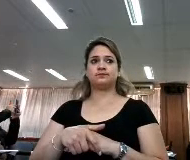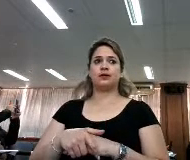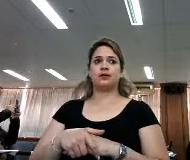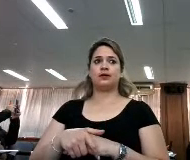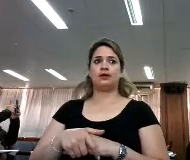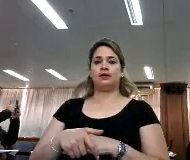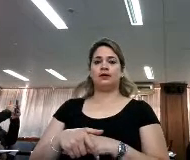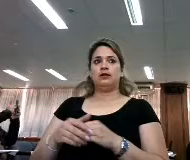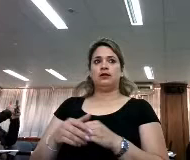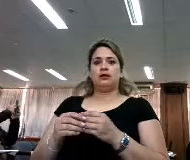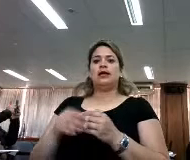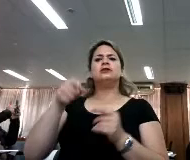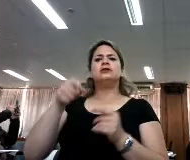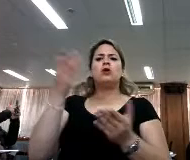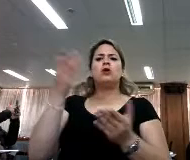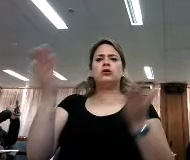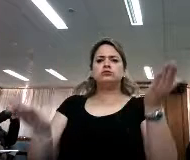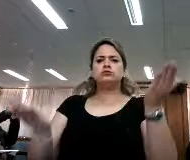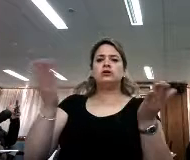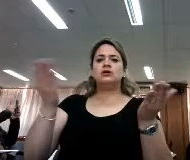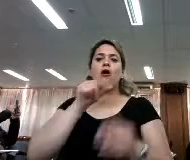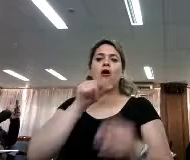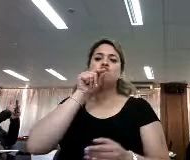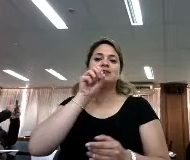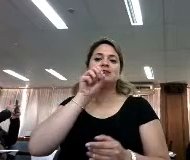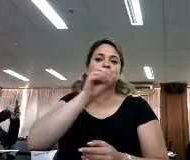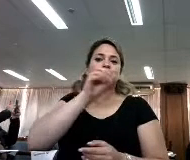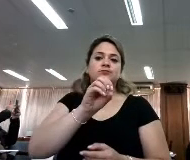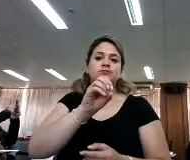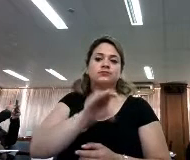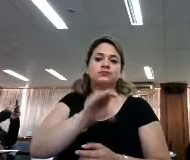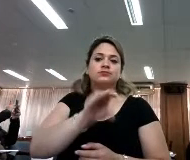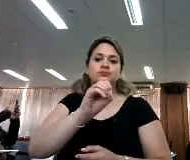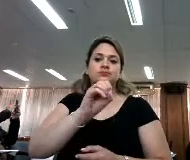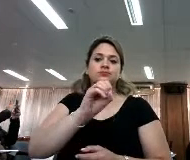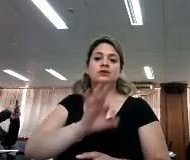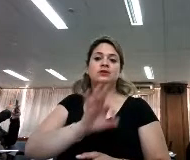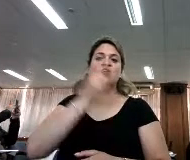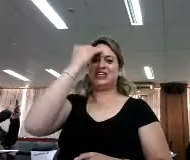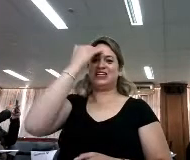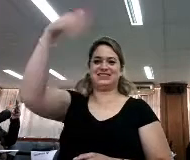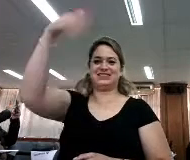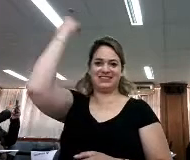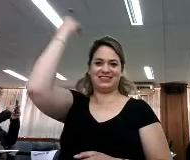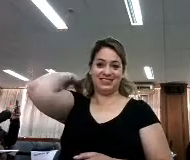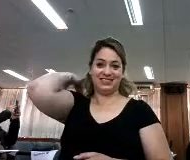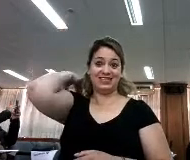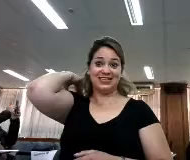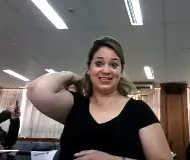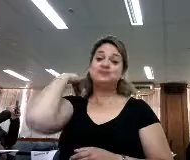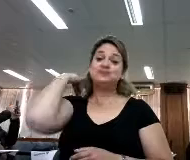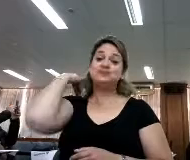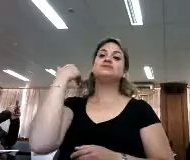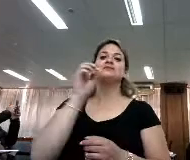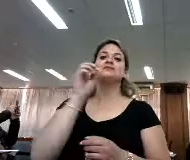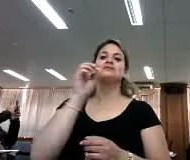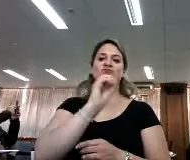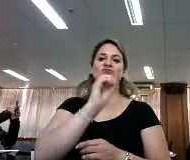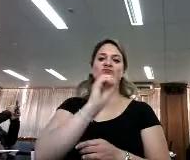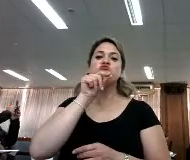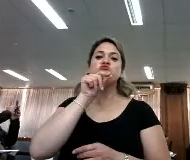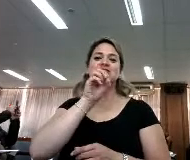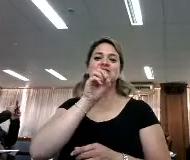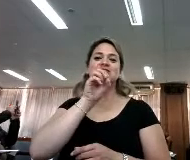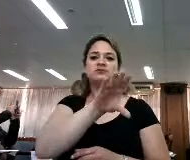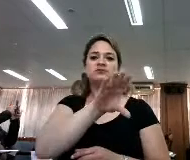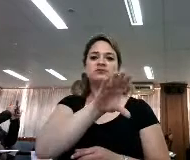donde hizo el equivalente de los tuits que se mandaban en aquel entonces, de los tuits que se publicaban en aquel entonces e hizo